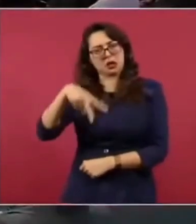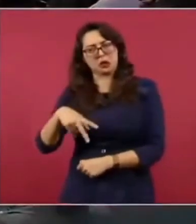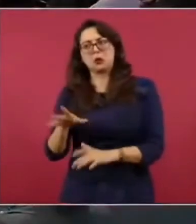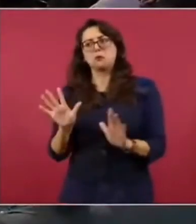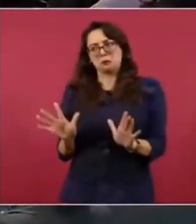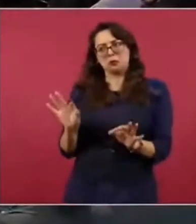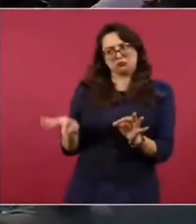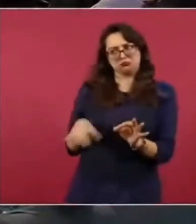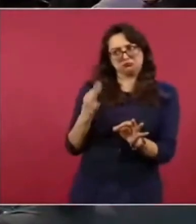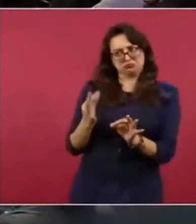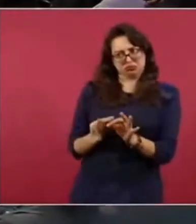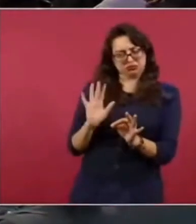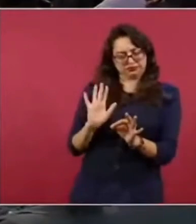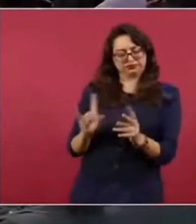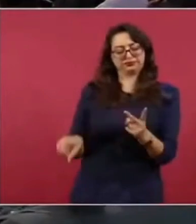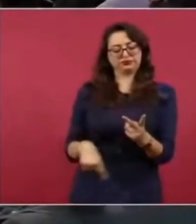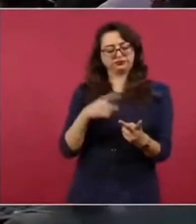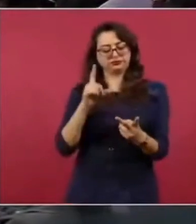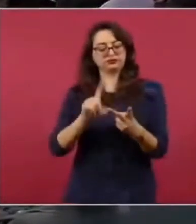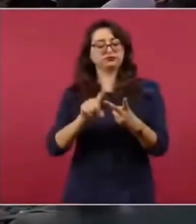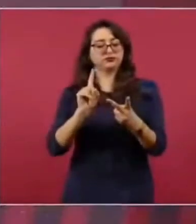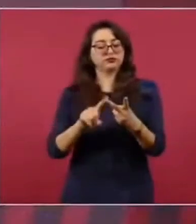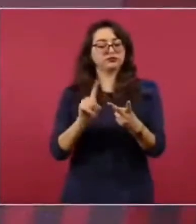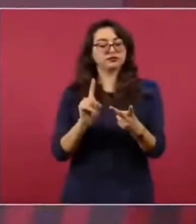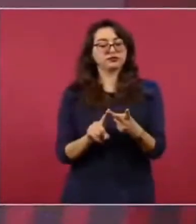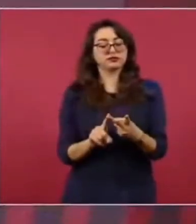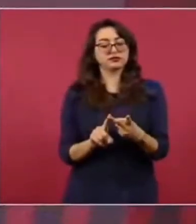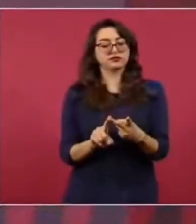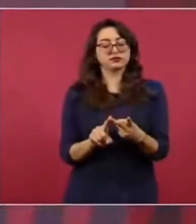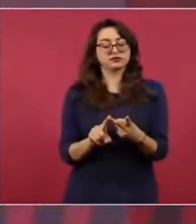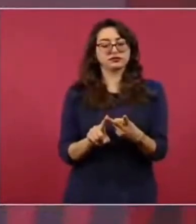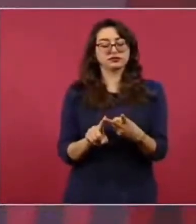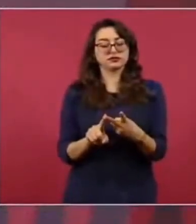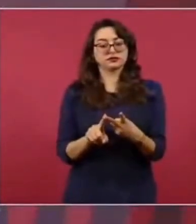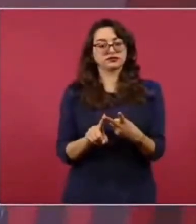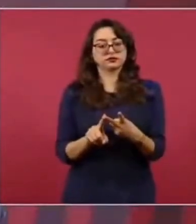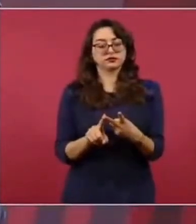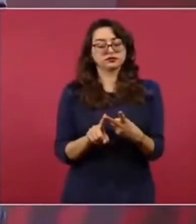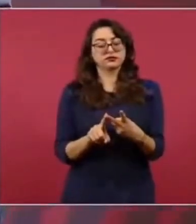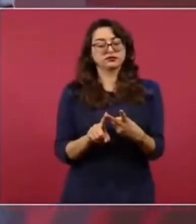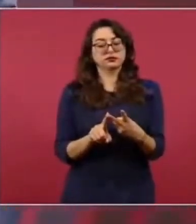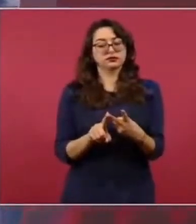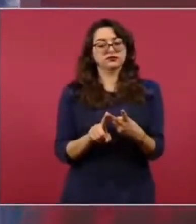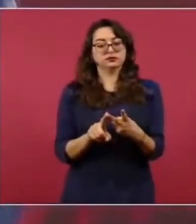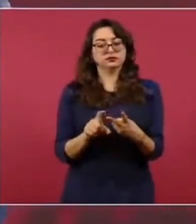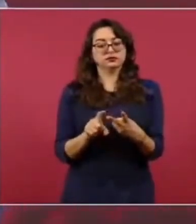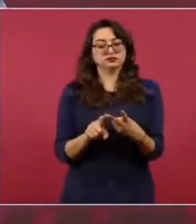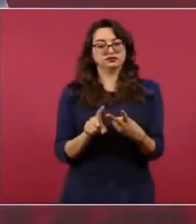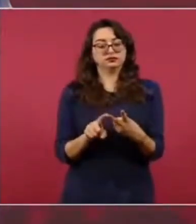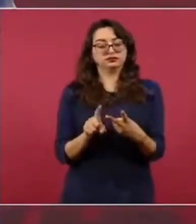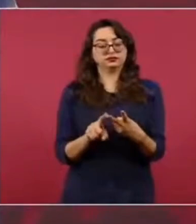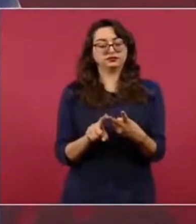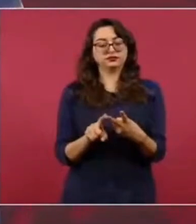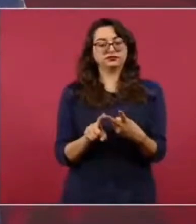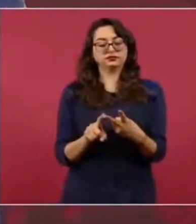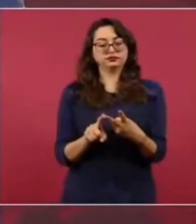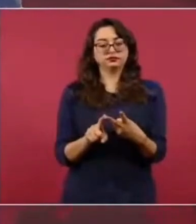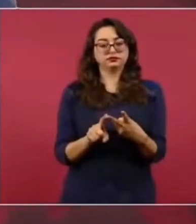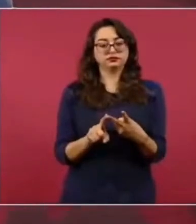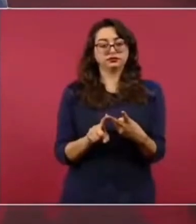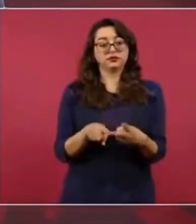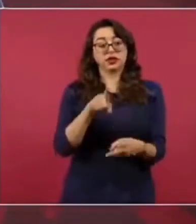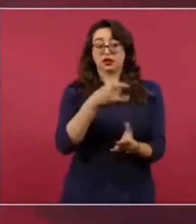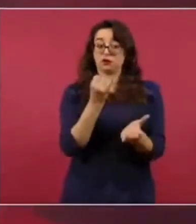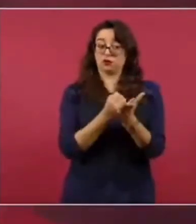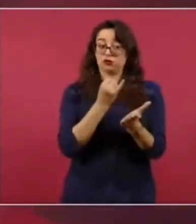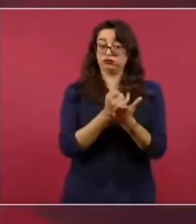pues, al corriente en el pago